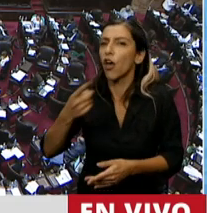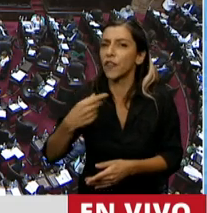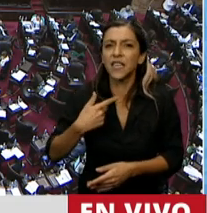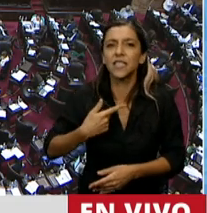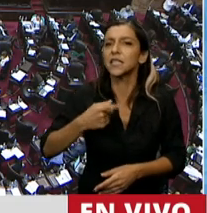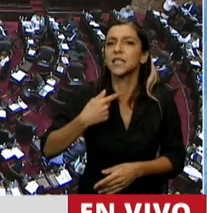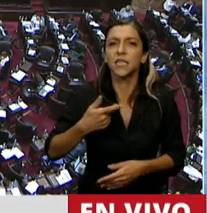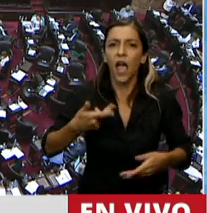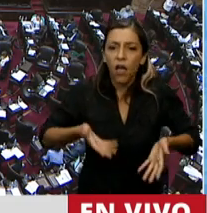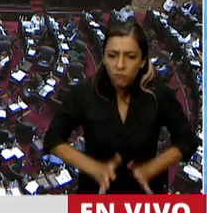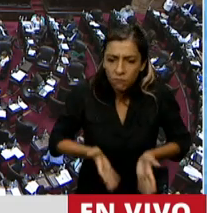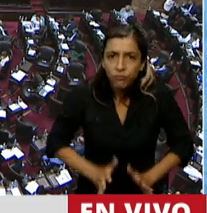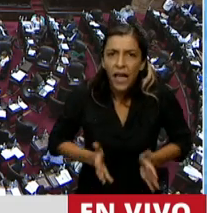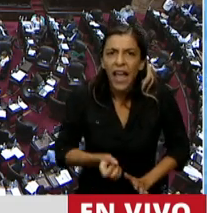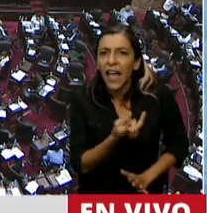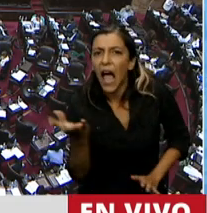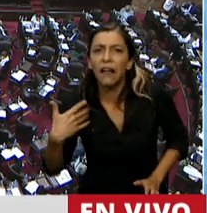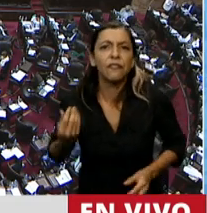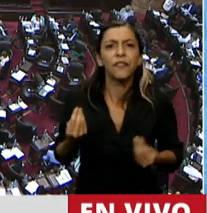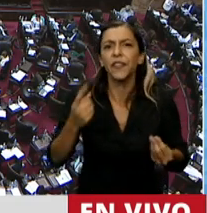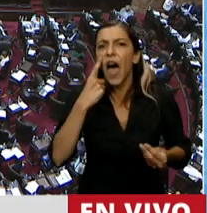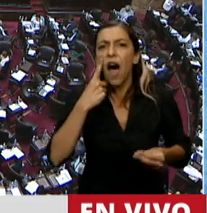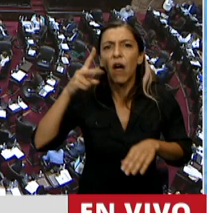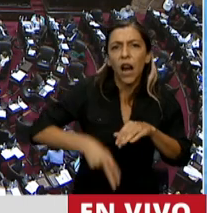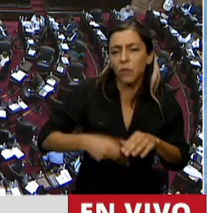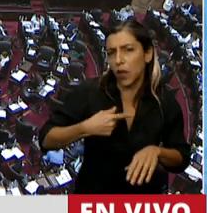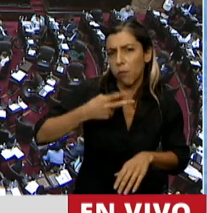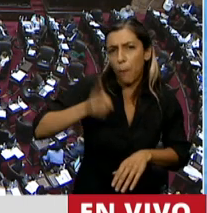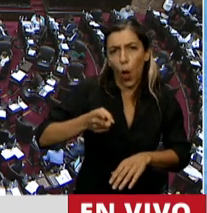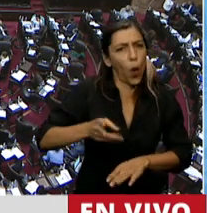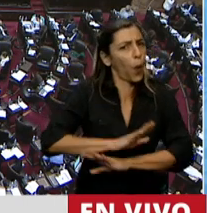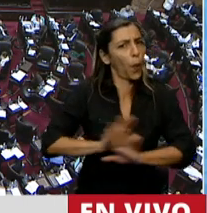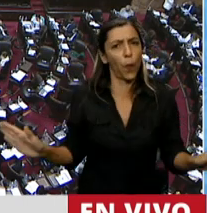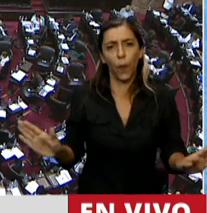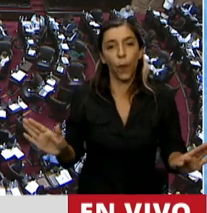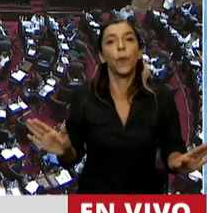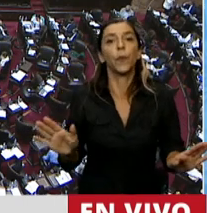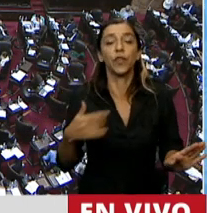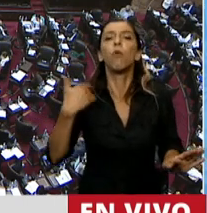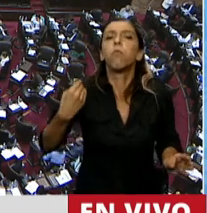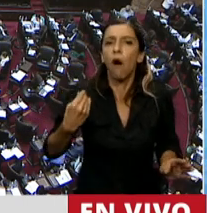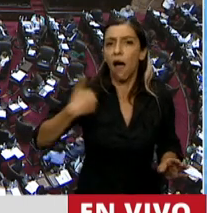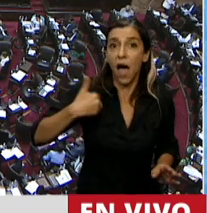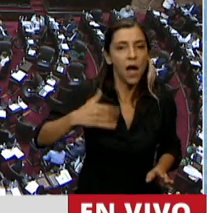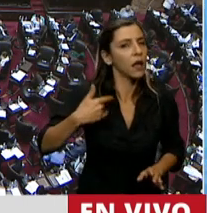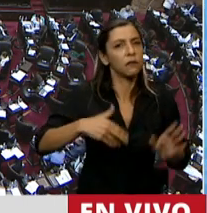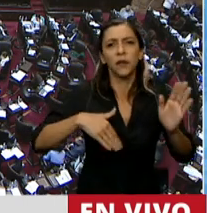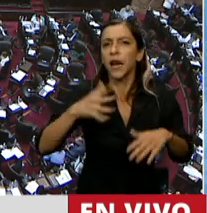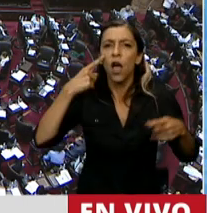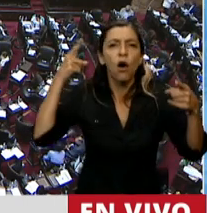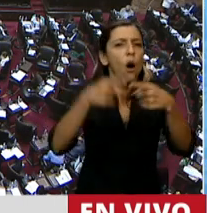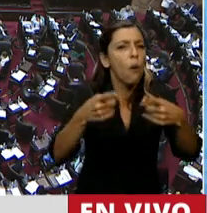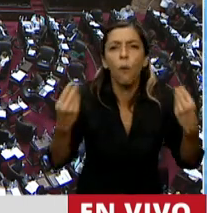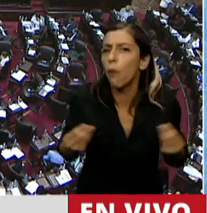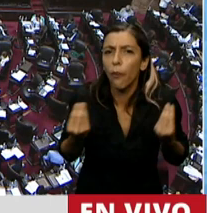control de la natalidad. Su visión le señalaba que la Argentina debía orientarse hacia aquel hasta ahora frustrado objetivo